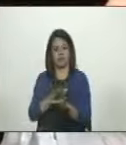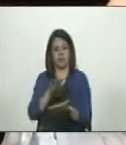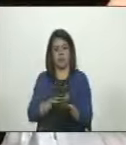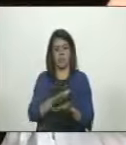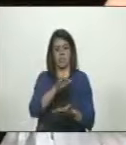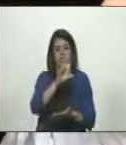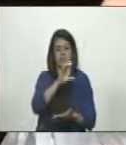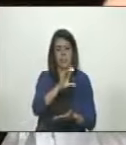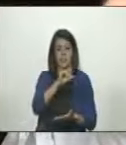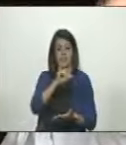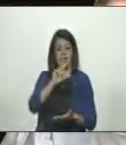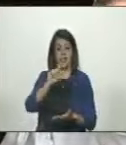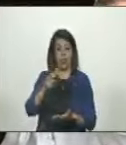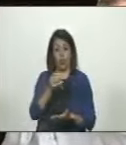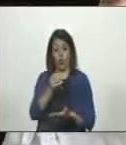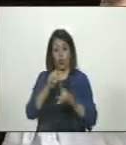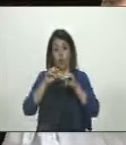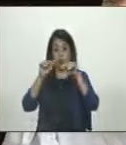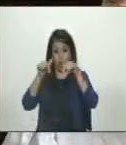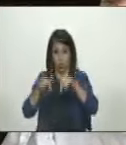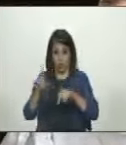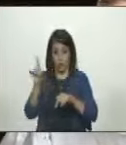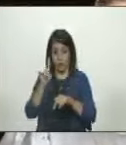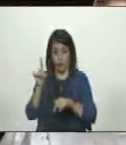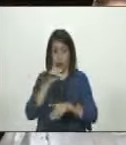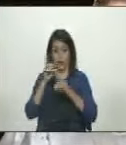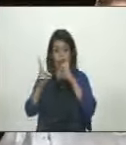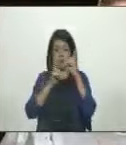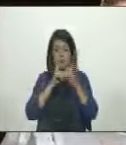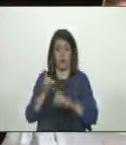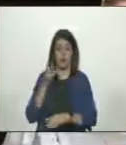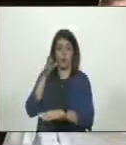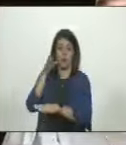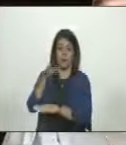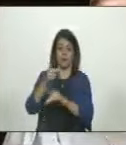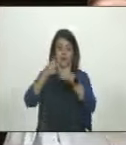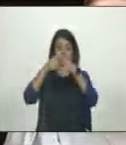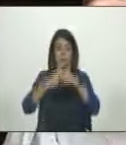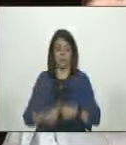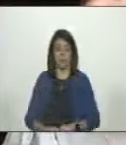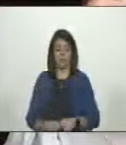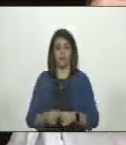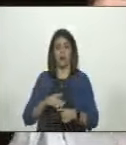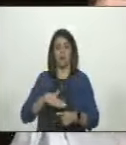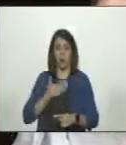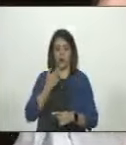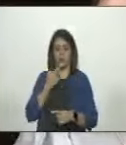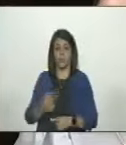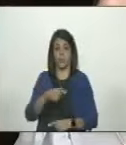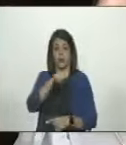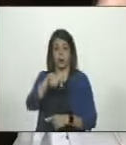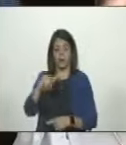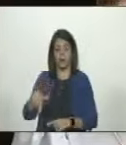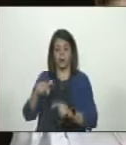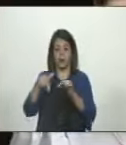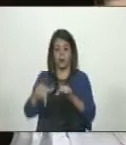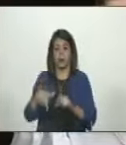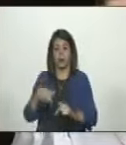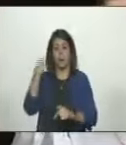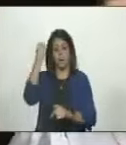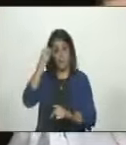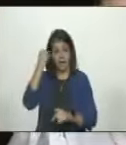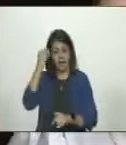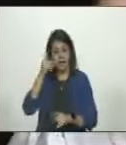cidgomente. Pero eso no es el debate de hoy. El debate de hoy es que salgamos con un presupuesto que le podamos decir al ciudadano que los que